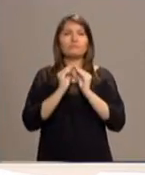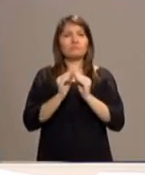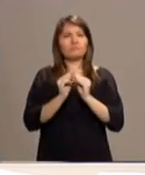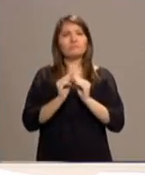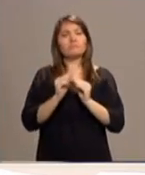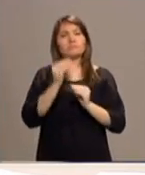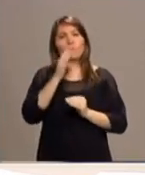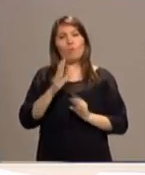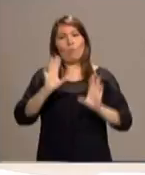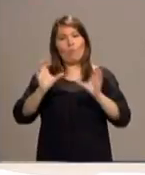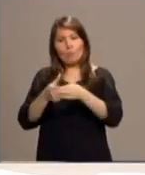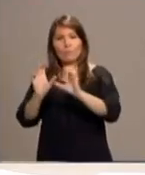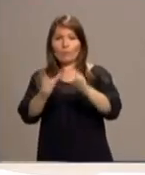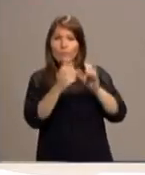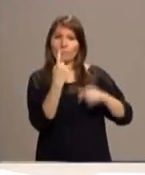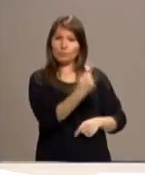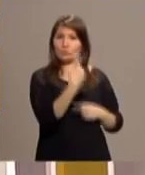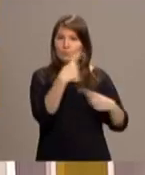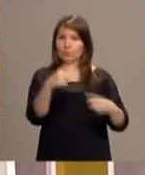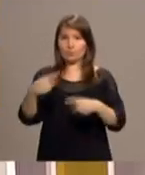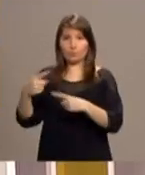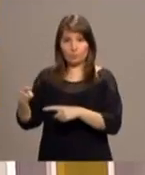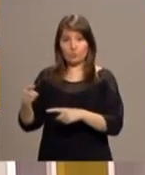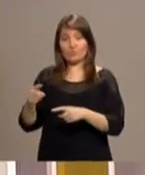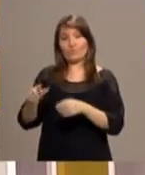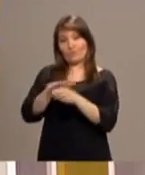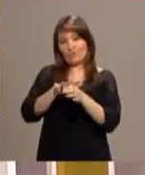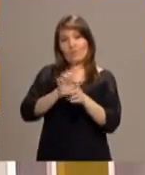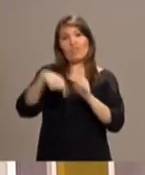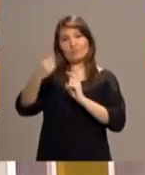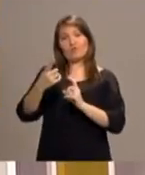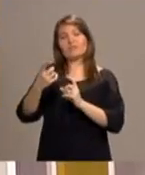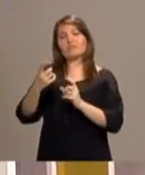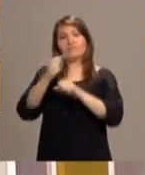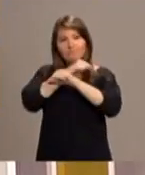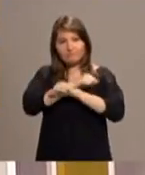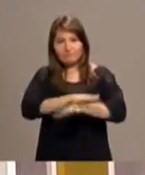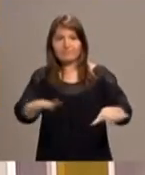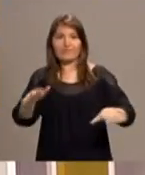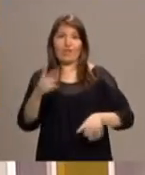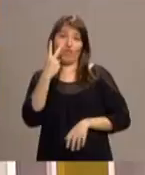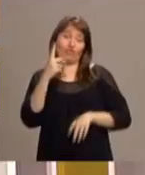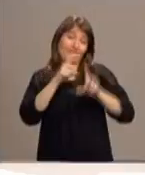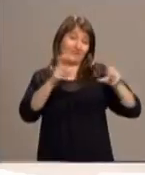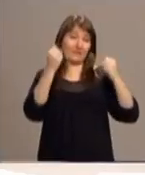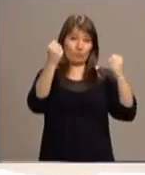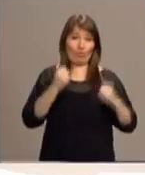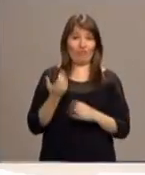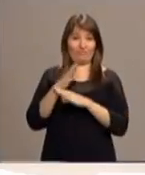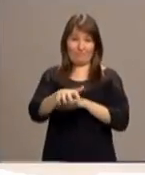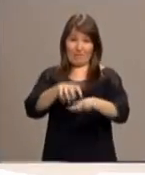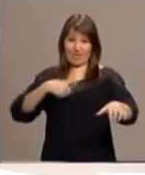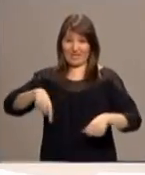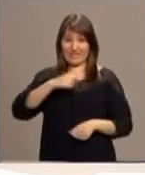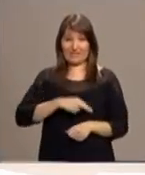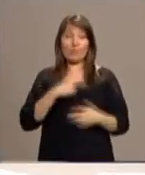los grupos ecuménicos locales y después fueran asumidos por las dos instituciones que nos representan a la mayoría de